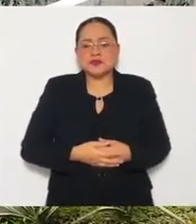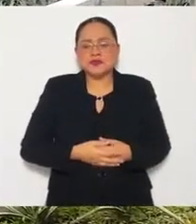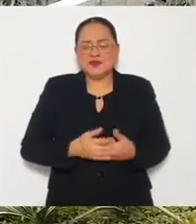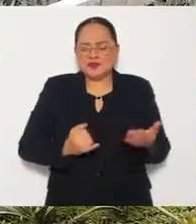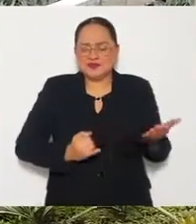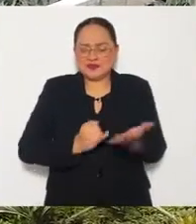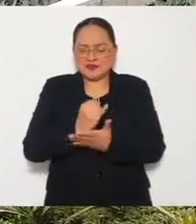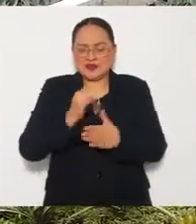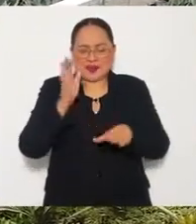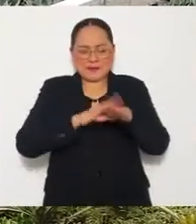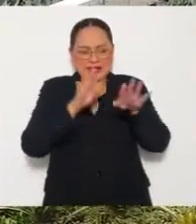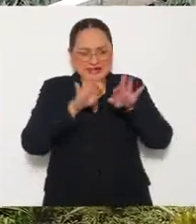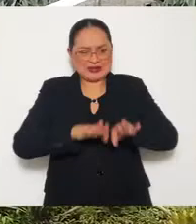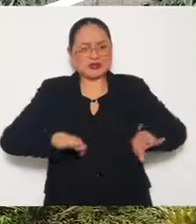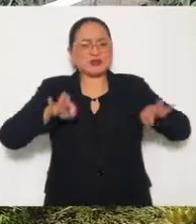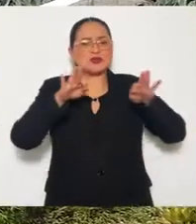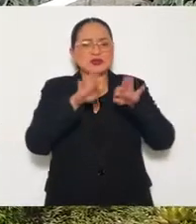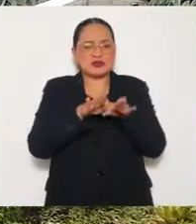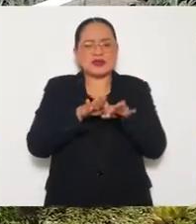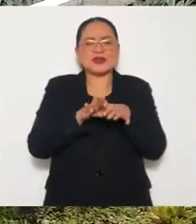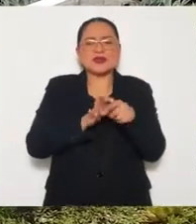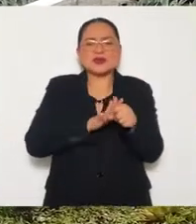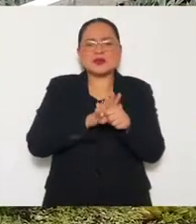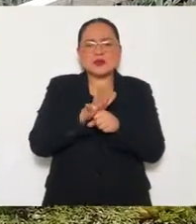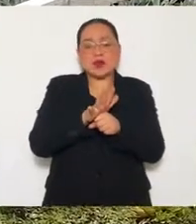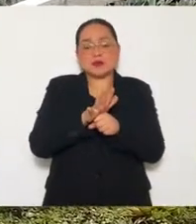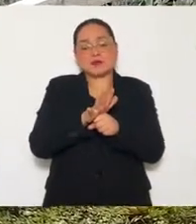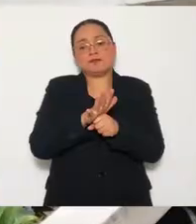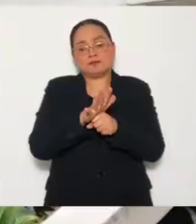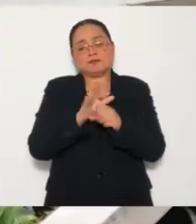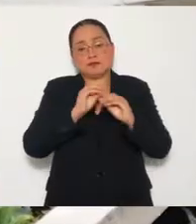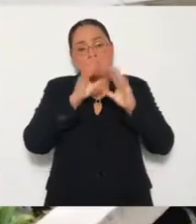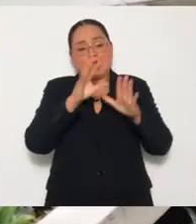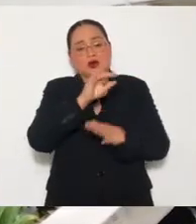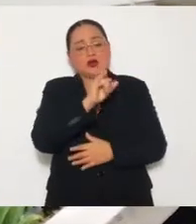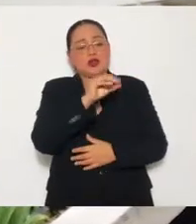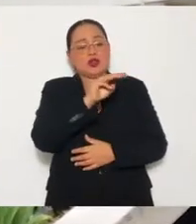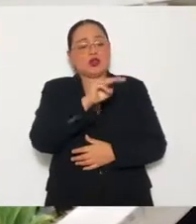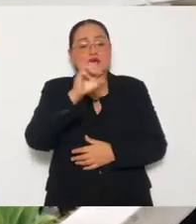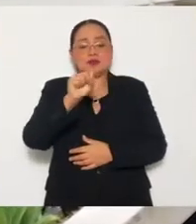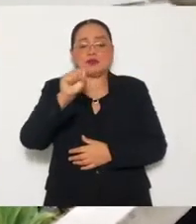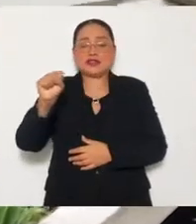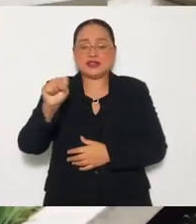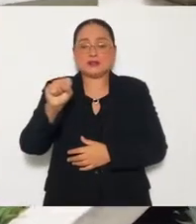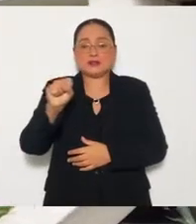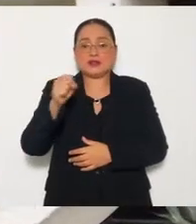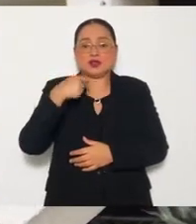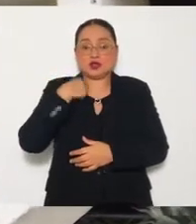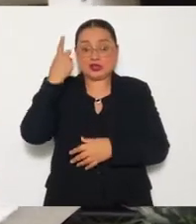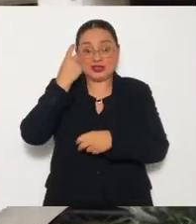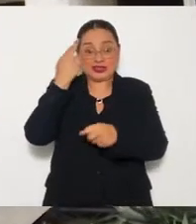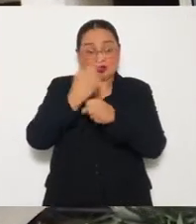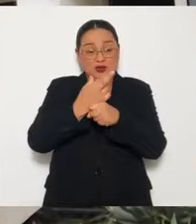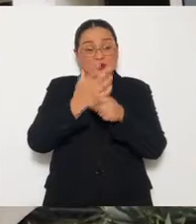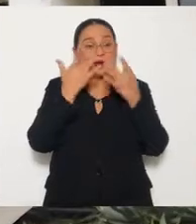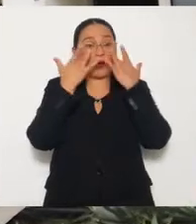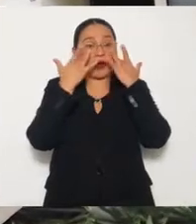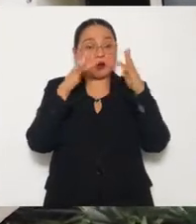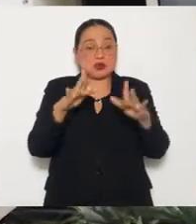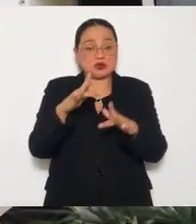La decisión más importante, pues, renunciar al Instituto Mexicano del Seguro Social.